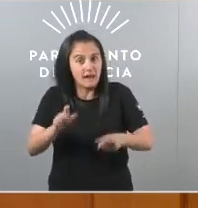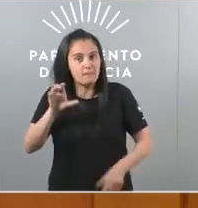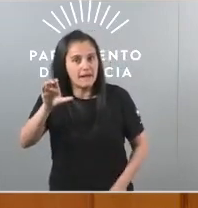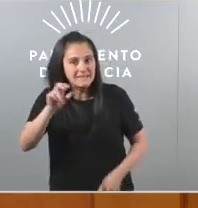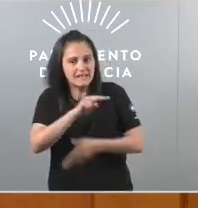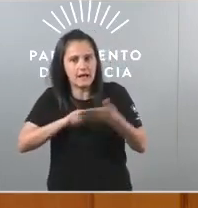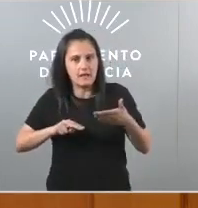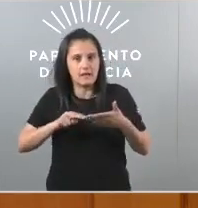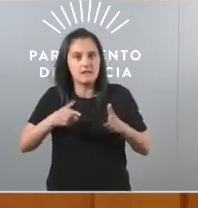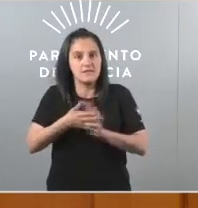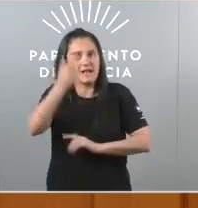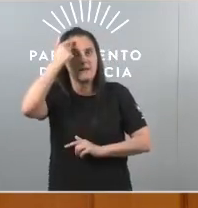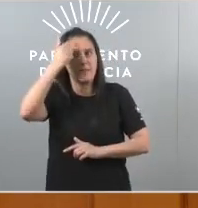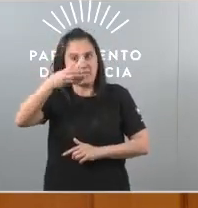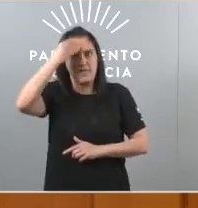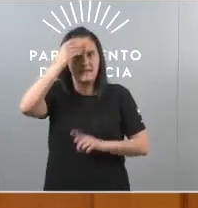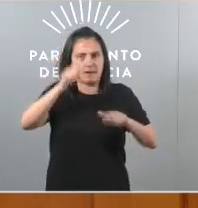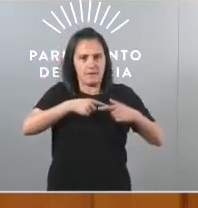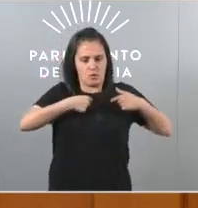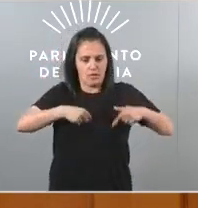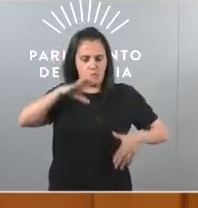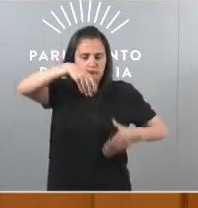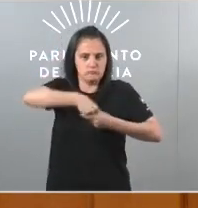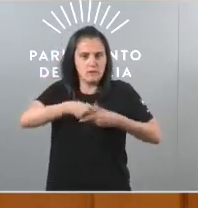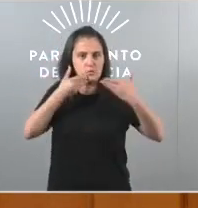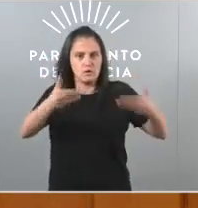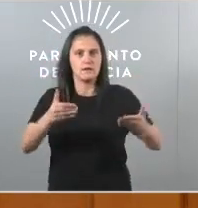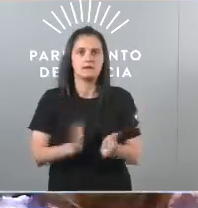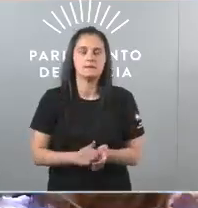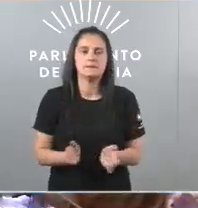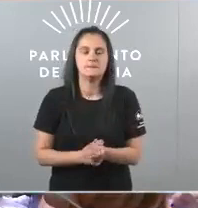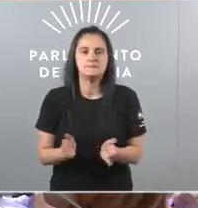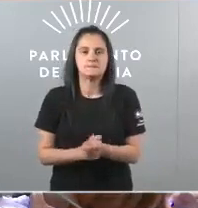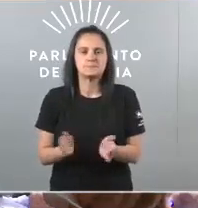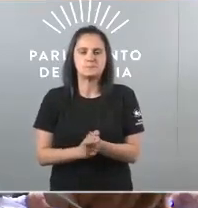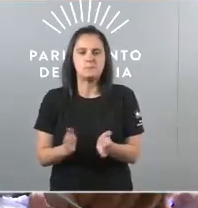Galiza non son a cabeza sino tamén no corazón Moitas gracias senyora Fontón